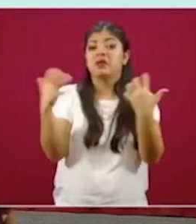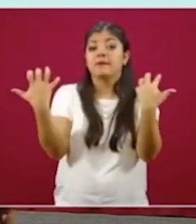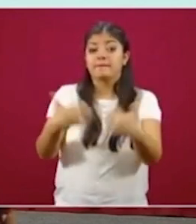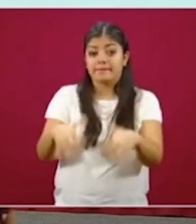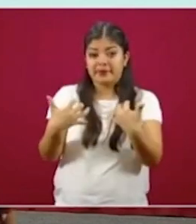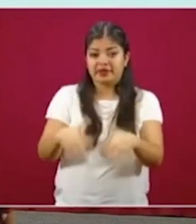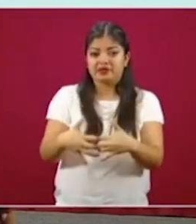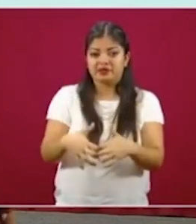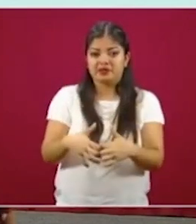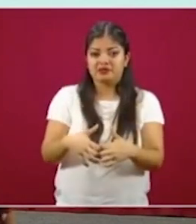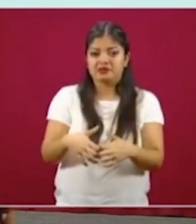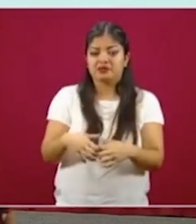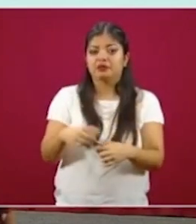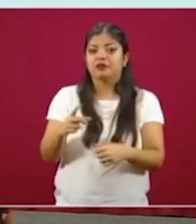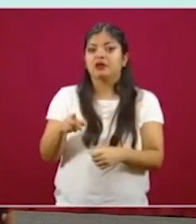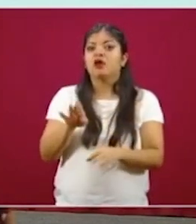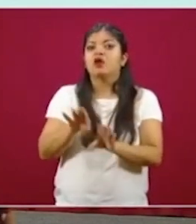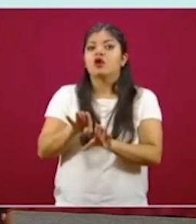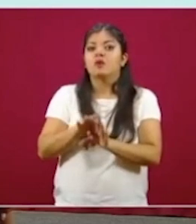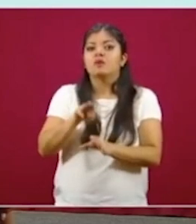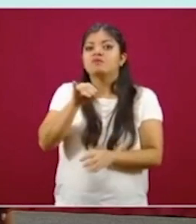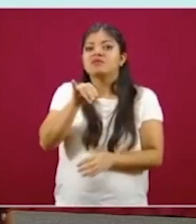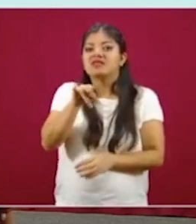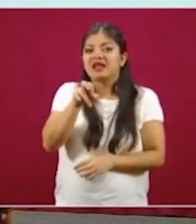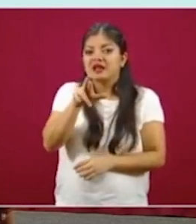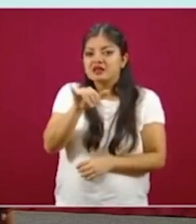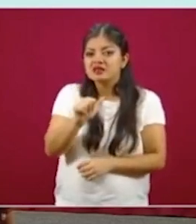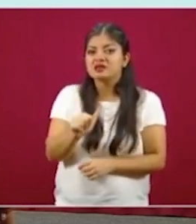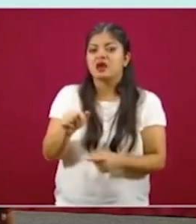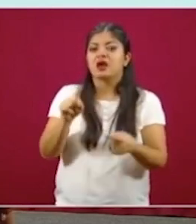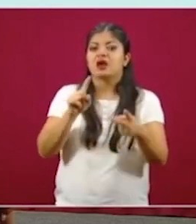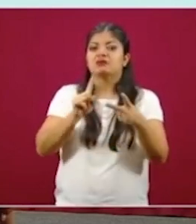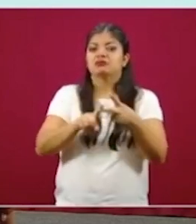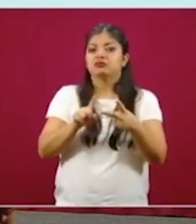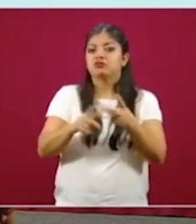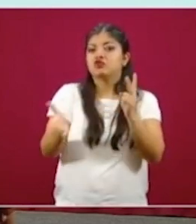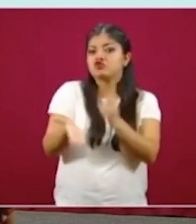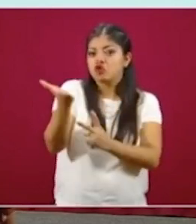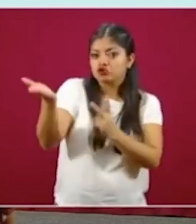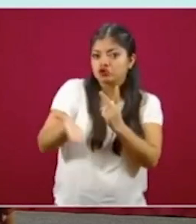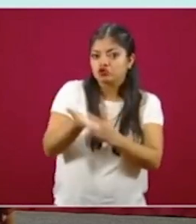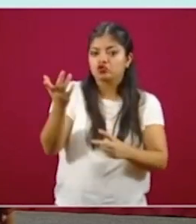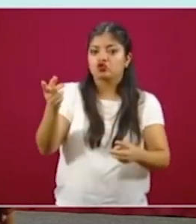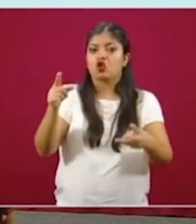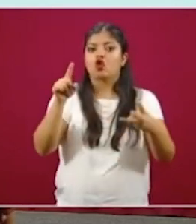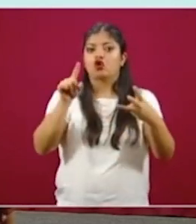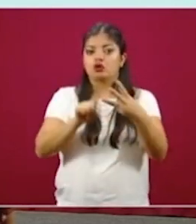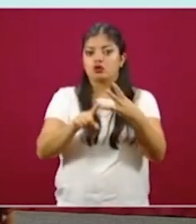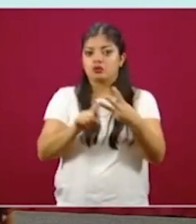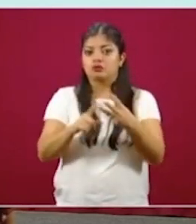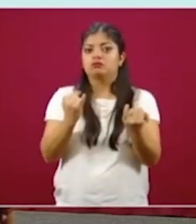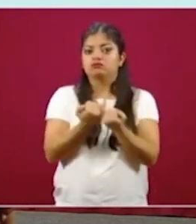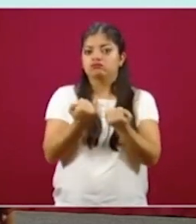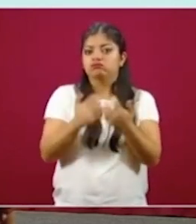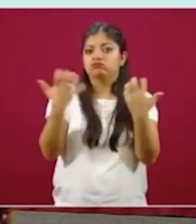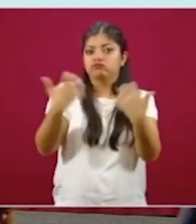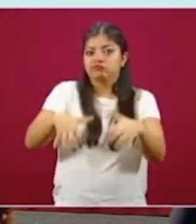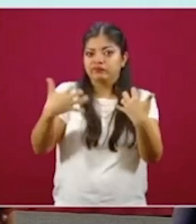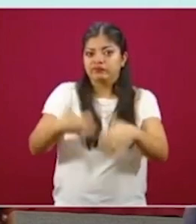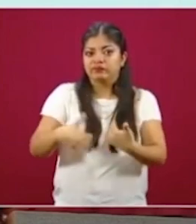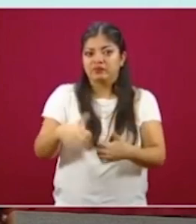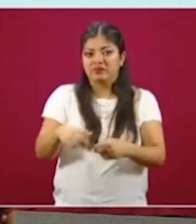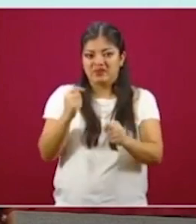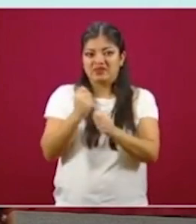neoesenciales, la minería, la industria de la construcción y la fabricación de